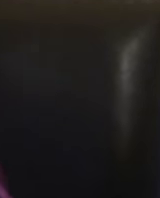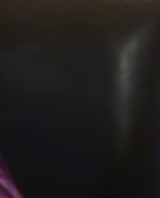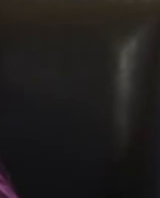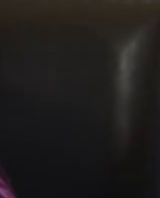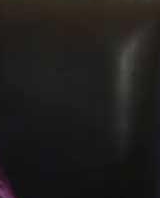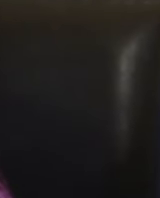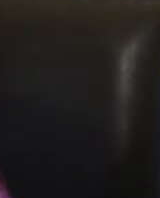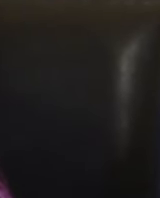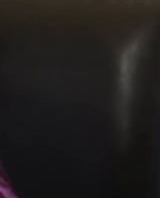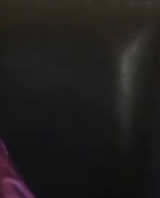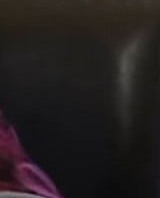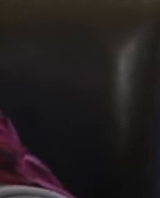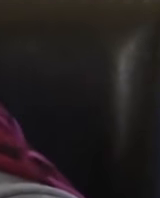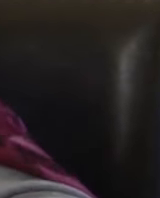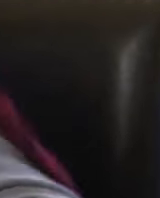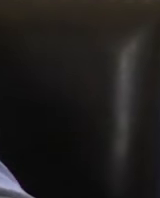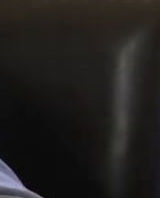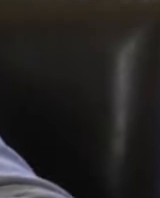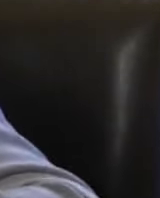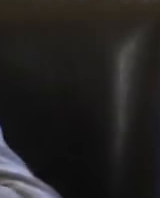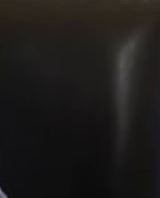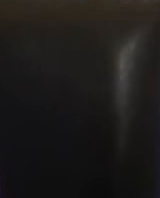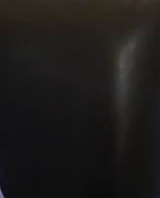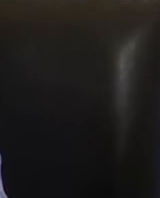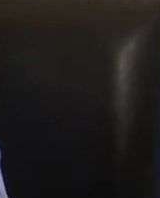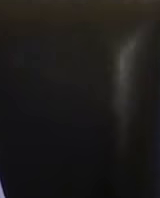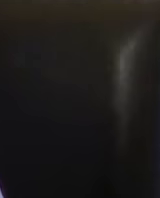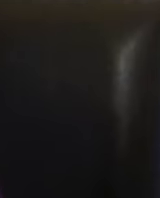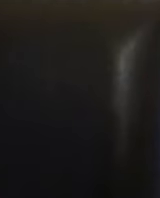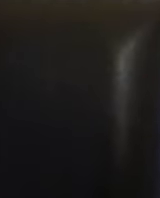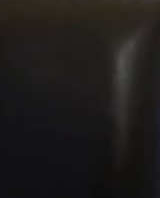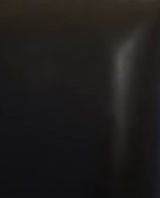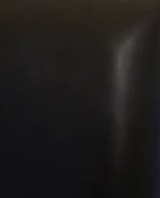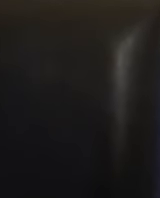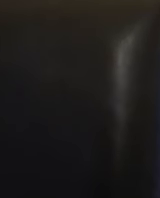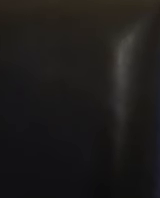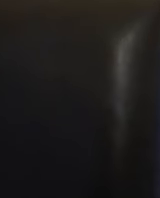nuestra tercera audiencia de la mañana sobre el tema